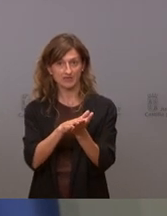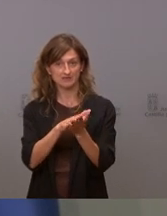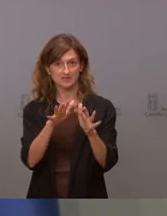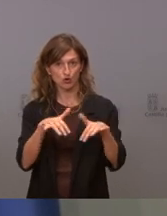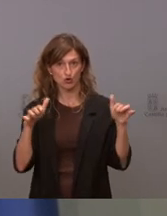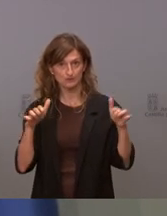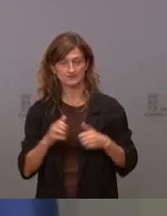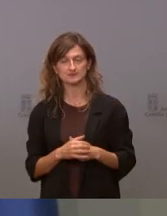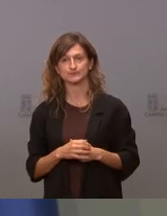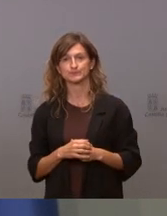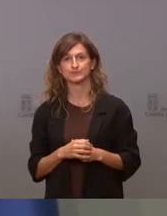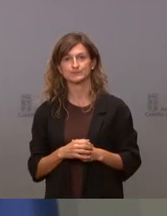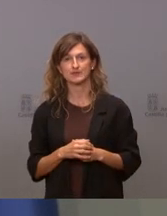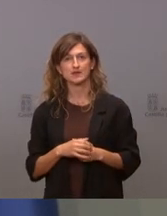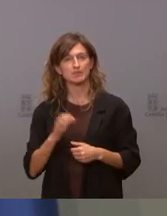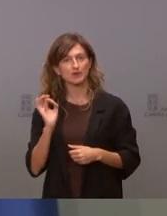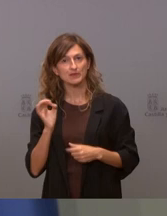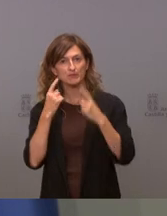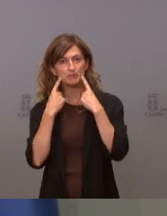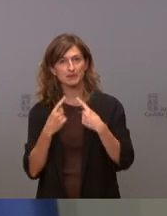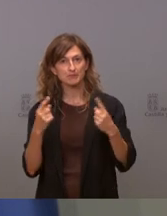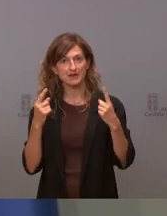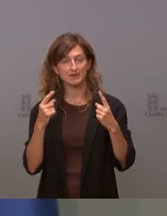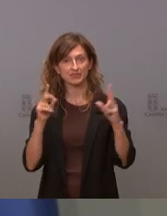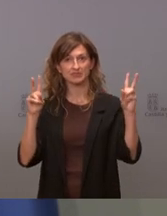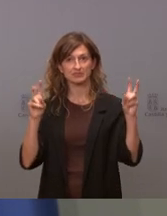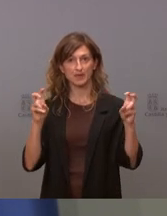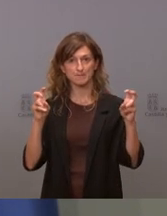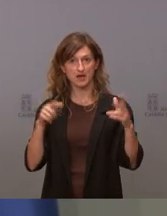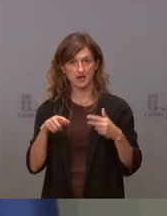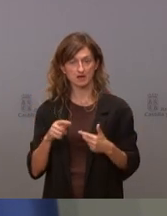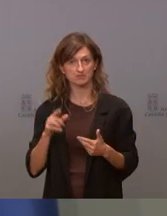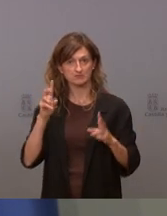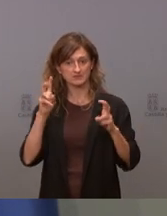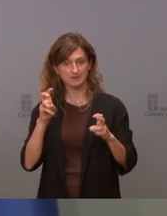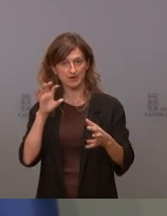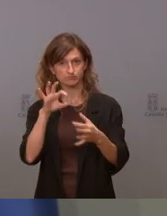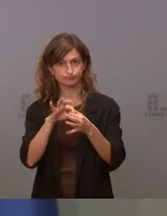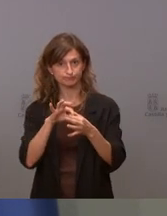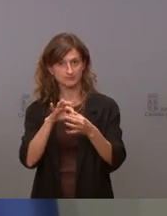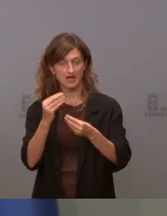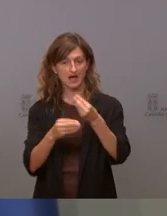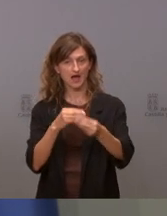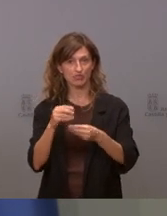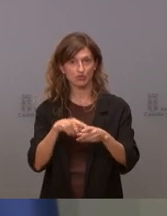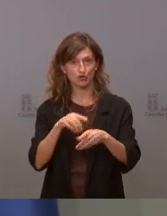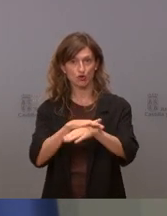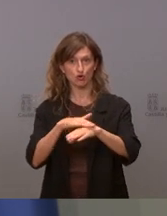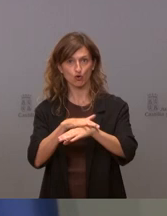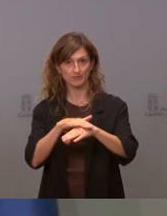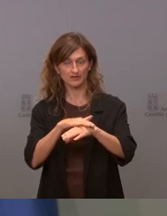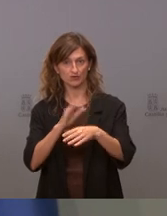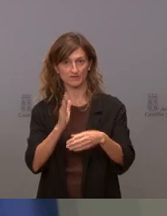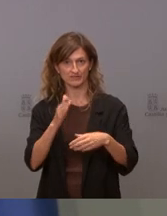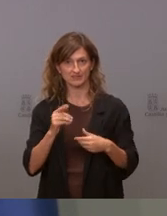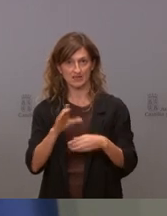Cortes. Pero sí que es verdad una cosa que es la primera vez que es en un asunto que atañe a una acción del Gobierno de una de las